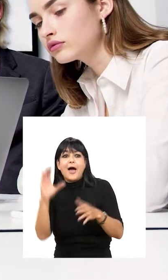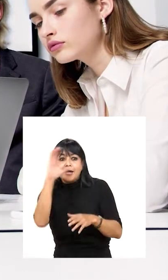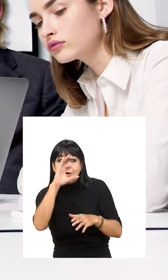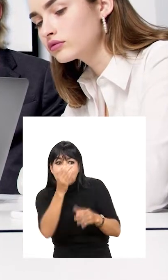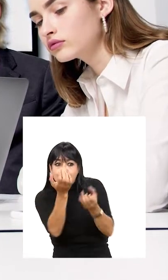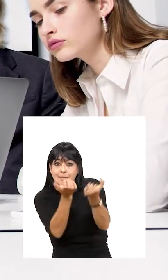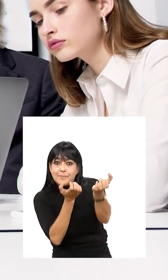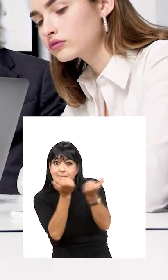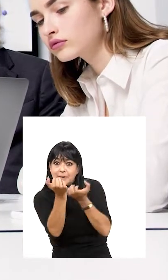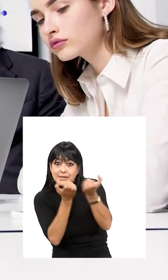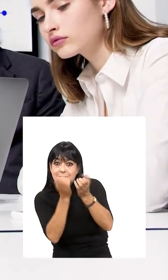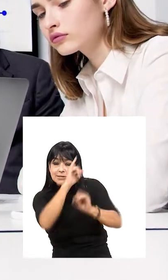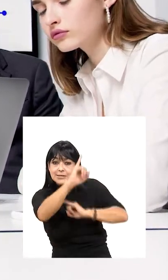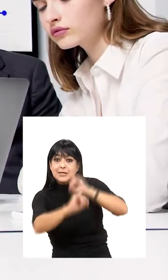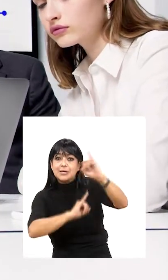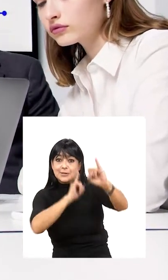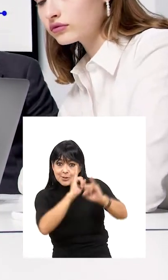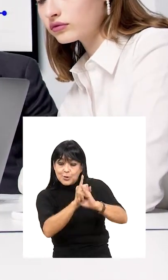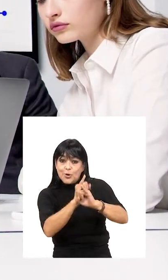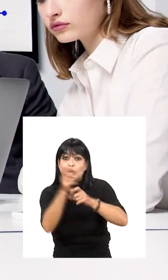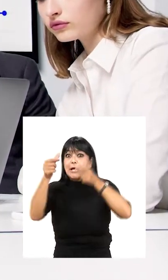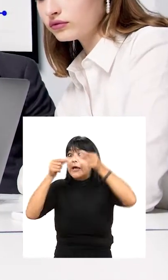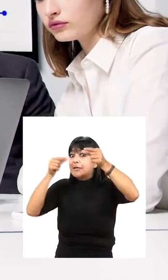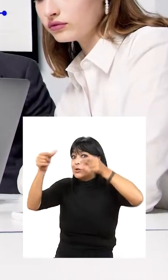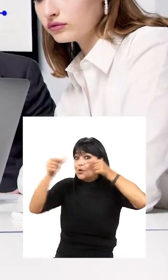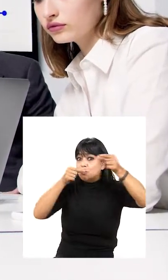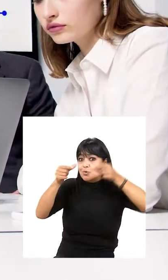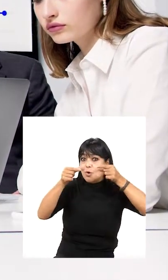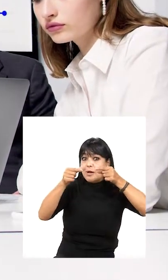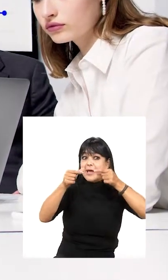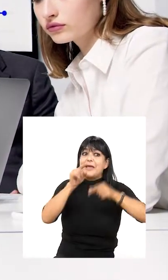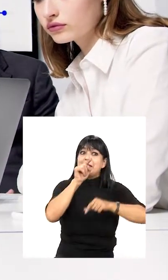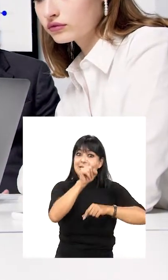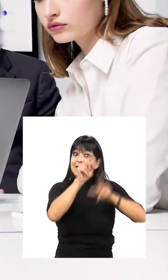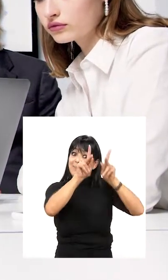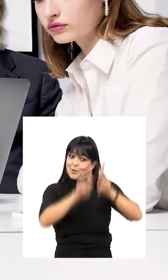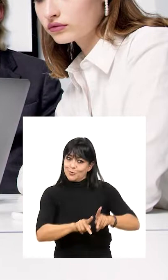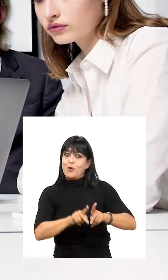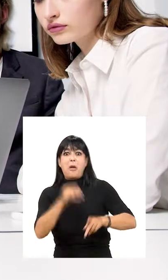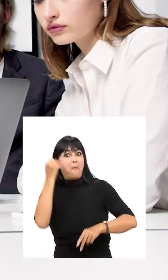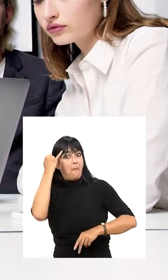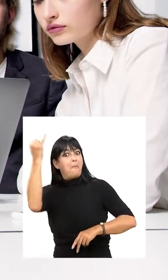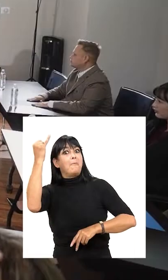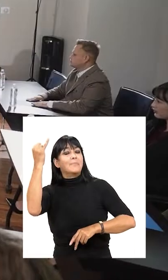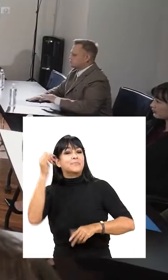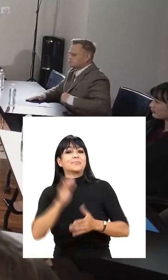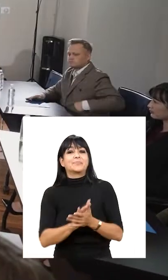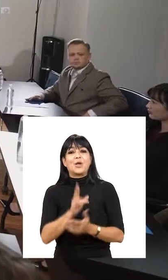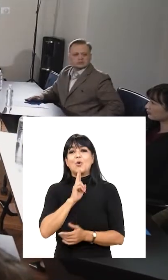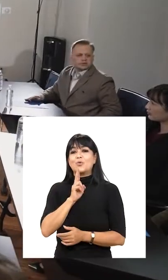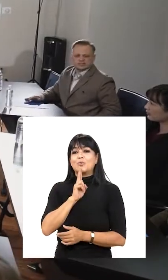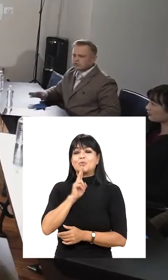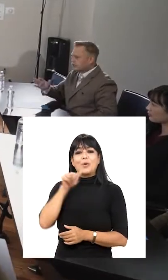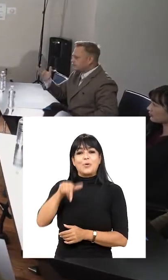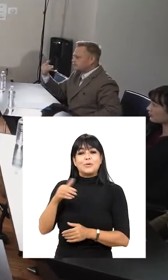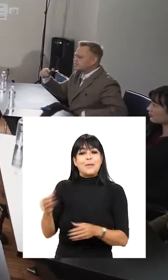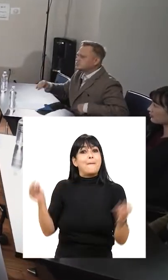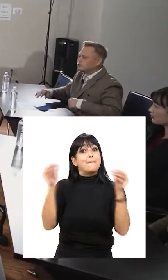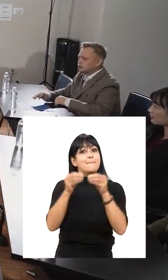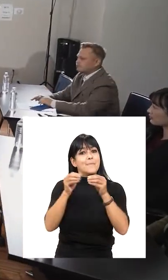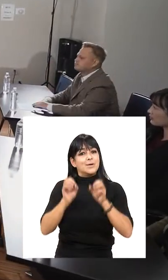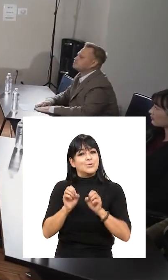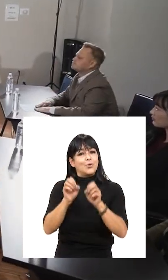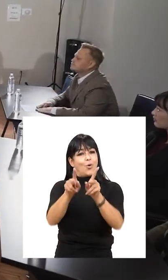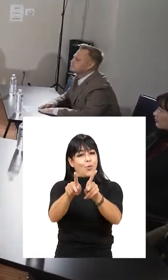gestionar la identidad de la empresa en Internet. En pocas palabras, es un estratega. En Honduras, cada